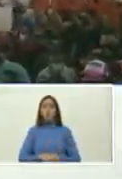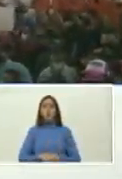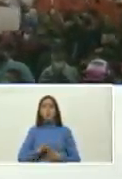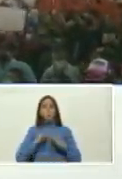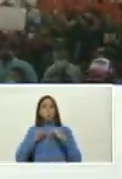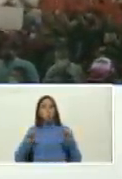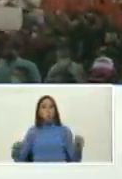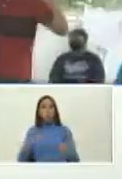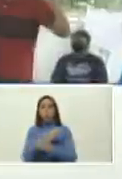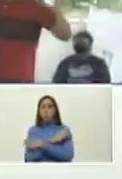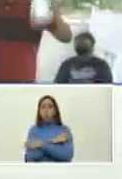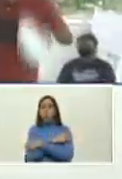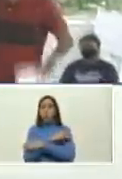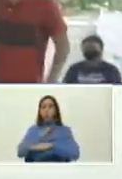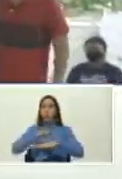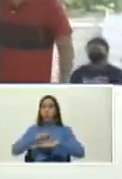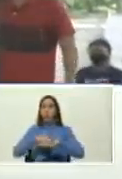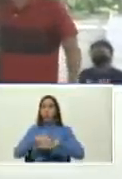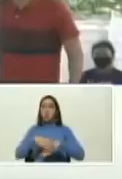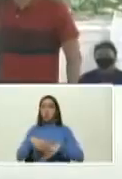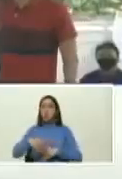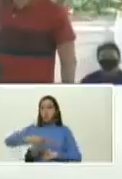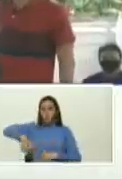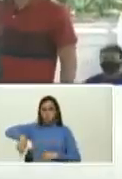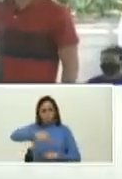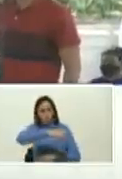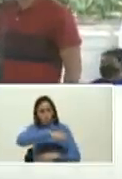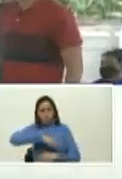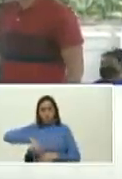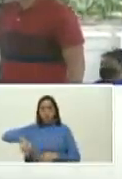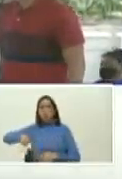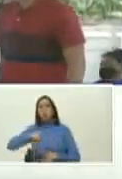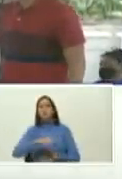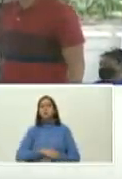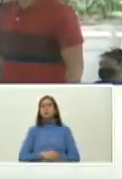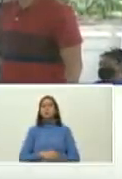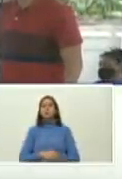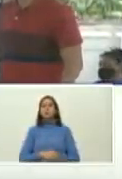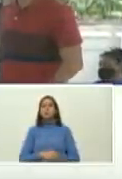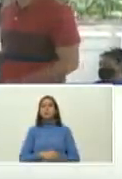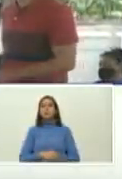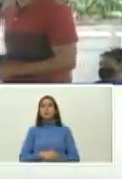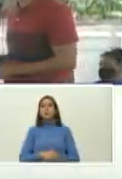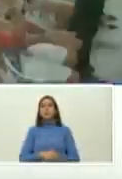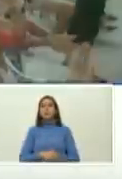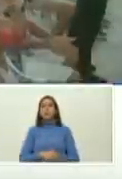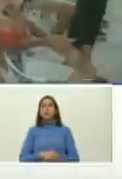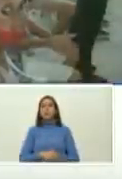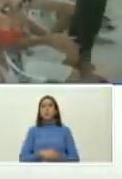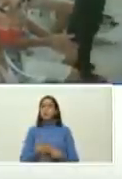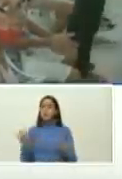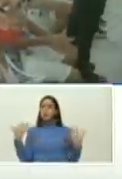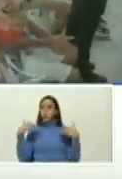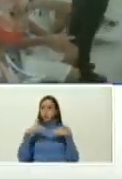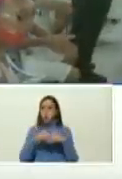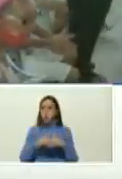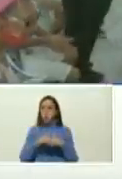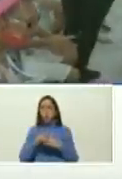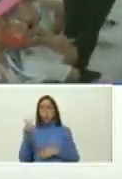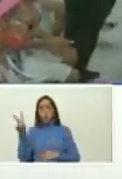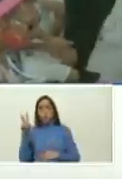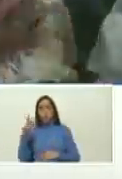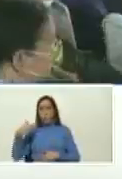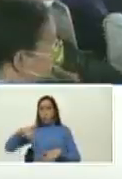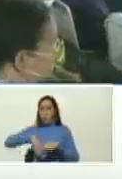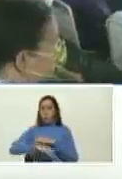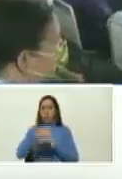otro y llamo a que el uno a que el otro a que la una y la otra nos unamos por Venezuela y vayamos a